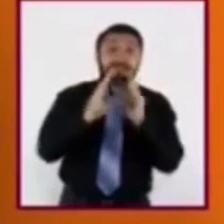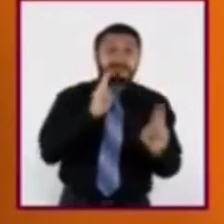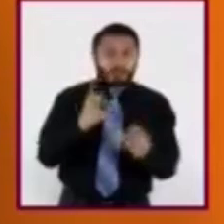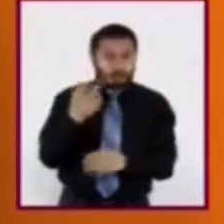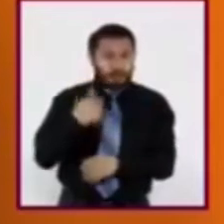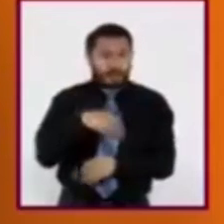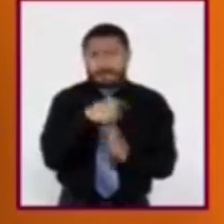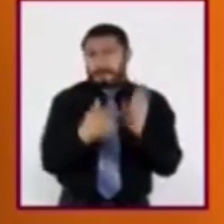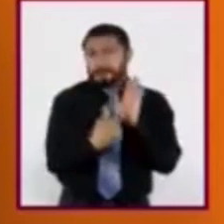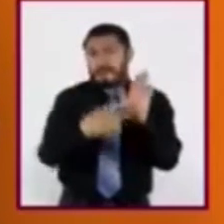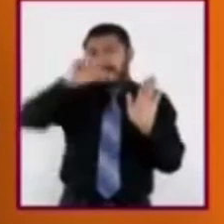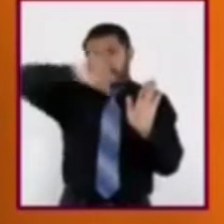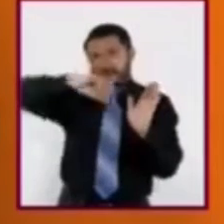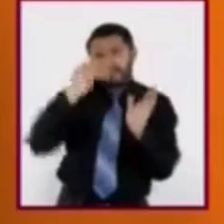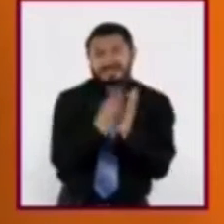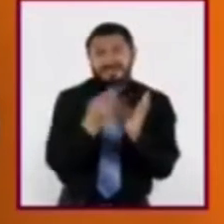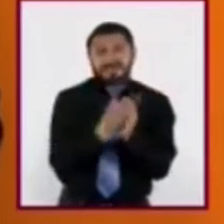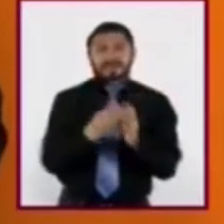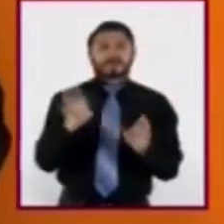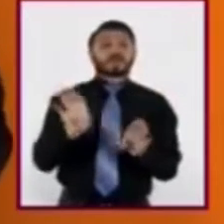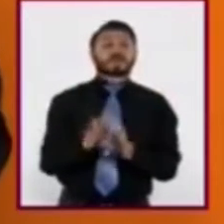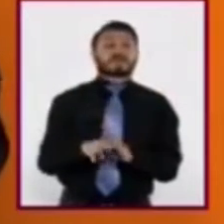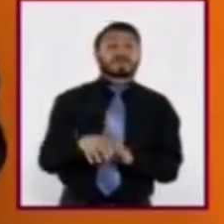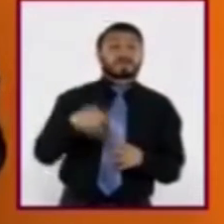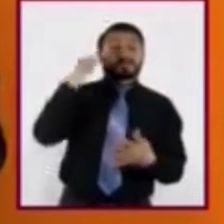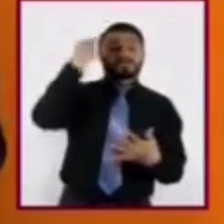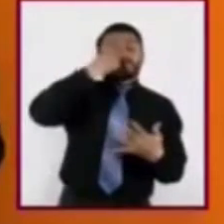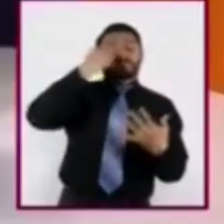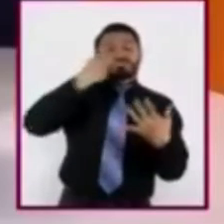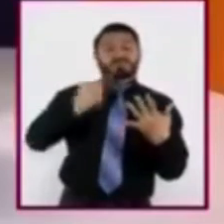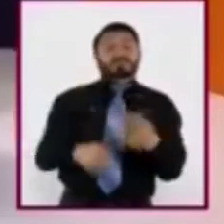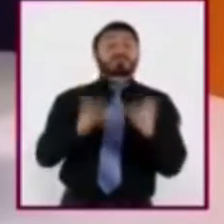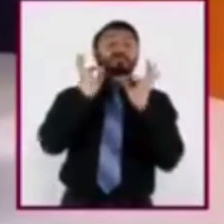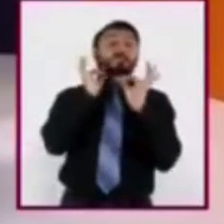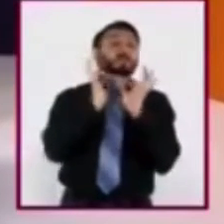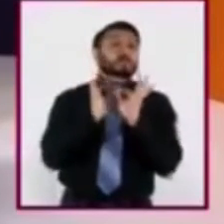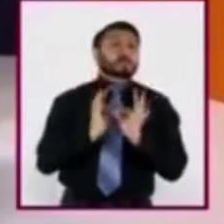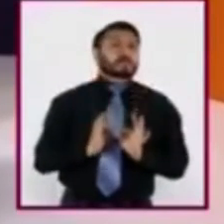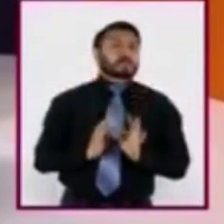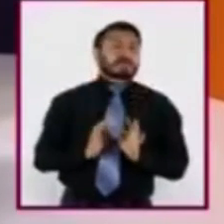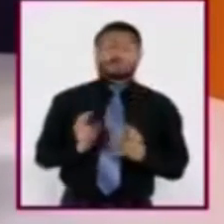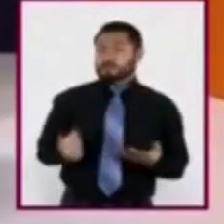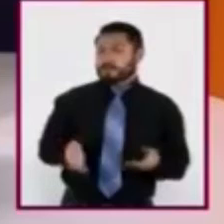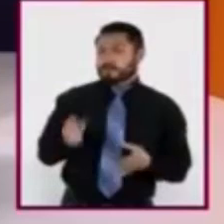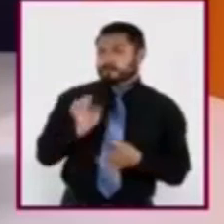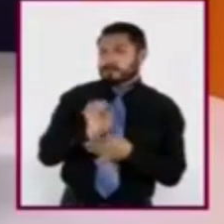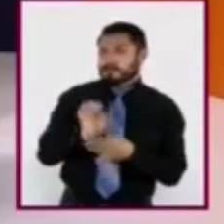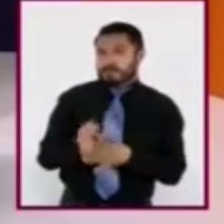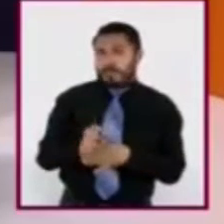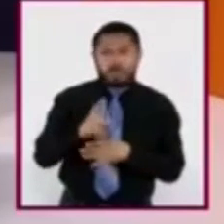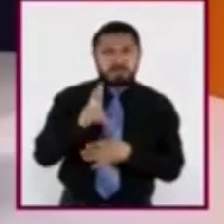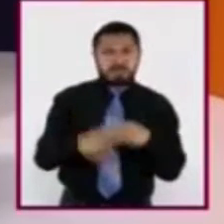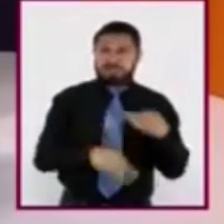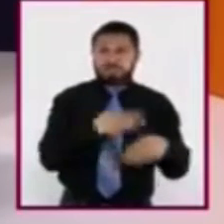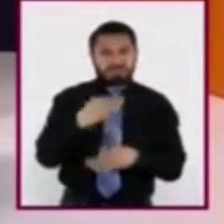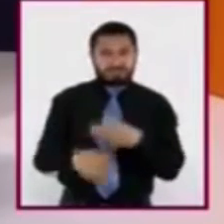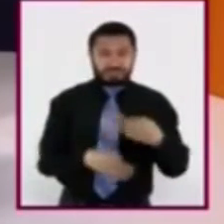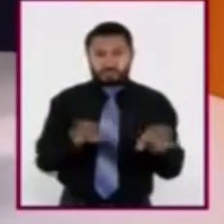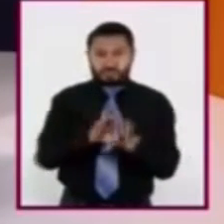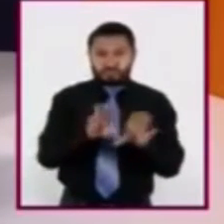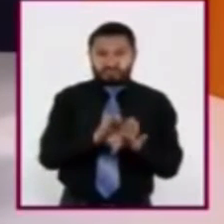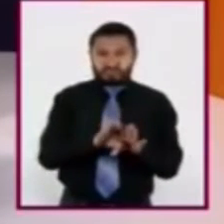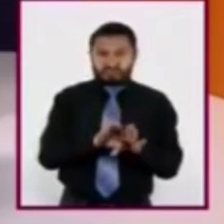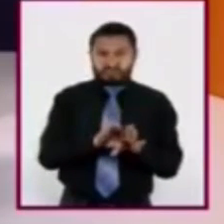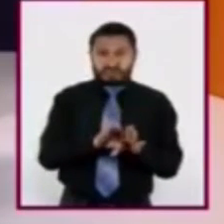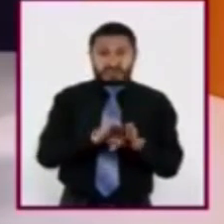vamos a referir en esta sesión deben cumplir ciertas propiedades. Entonces, no todo acontecer es noticia